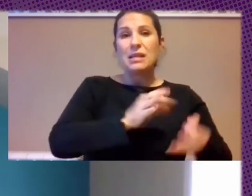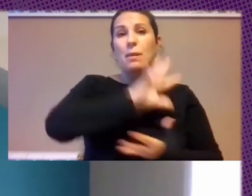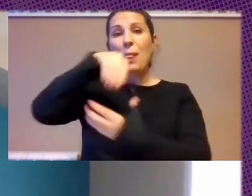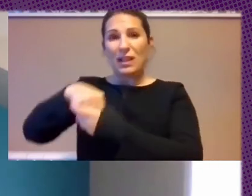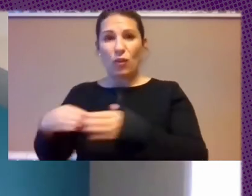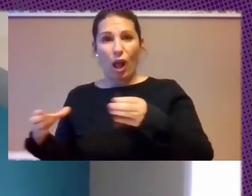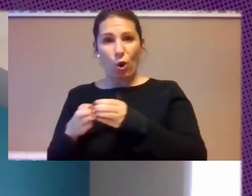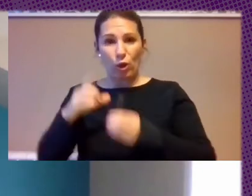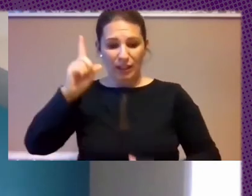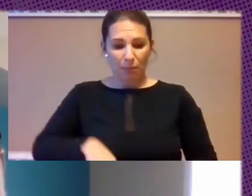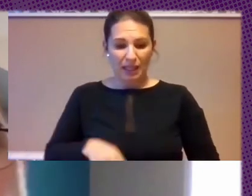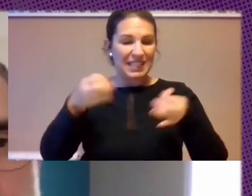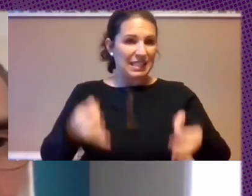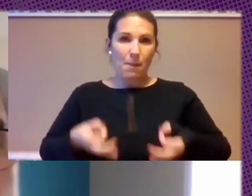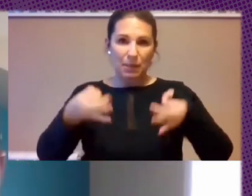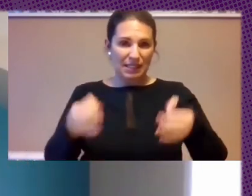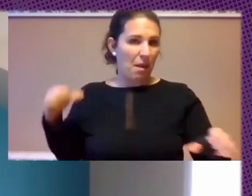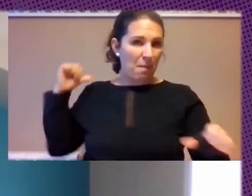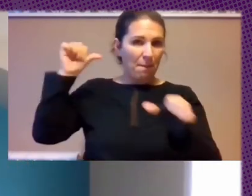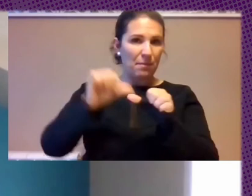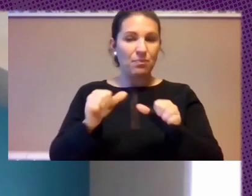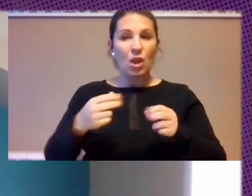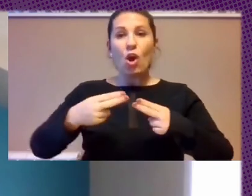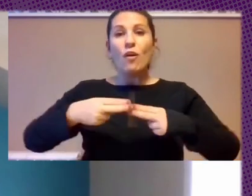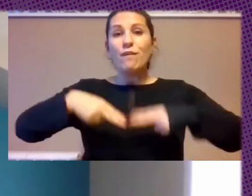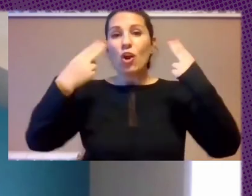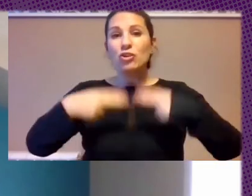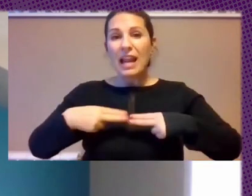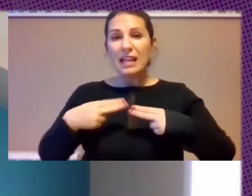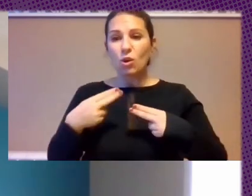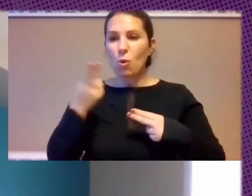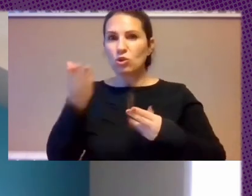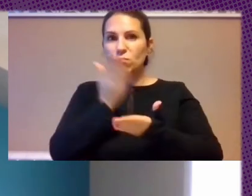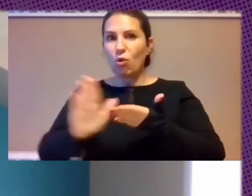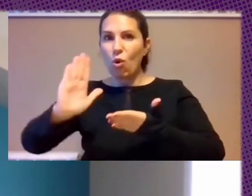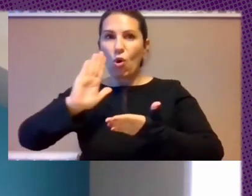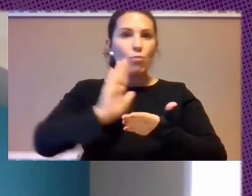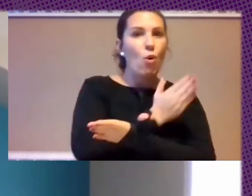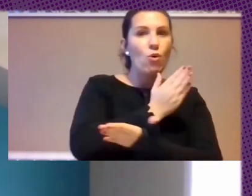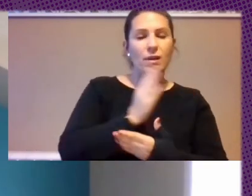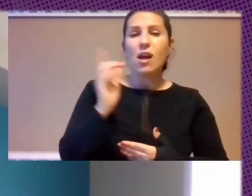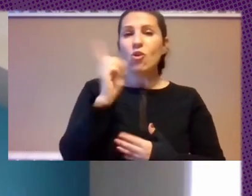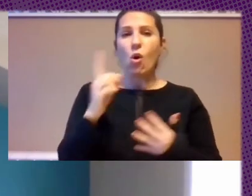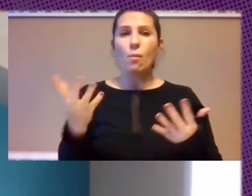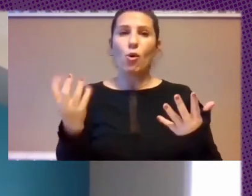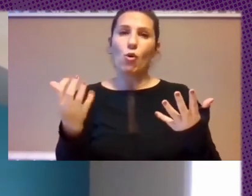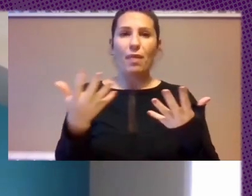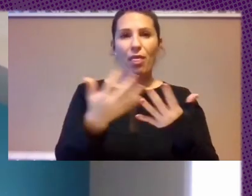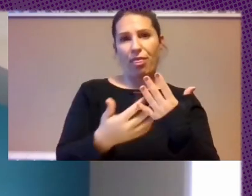Entonces Las Fronteras Siempre Han Sido Muy No Han Sido Muy Claras Y Concretas